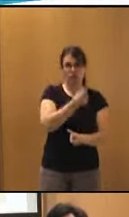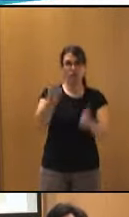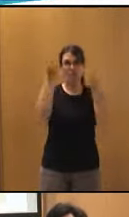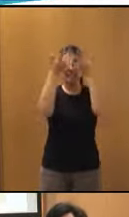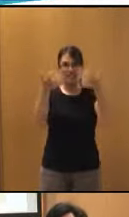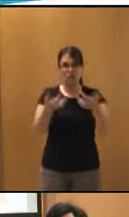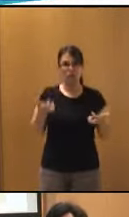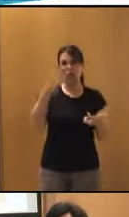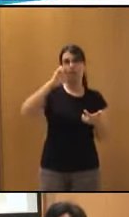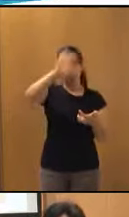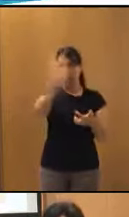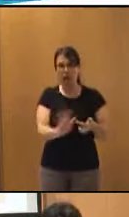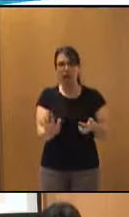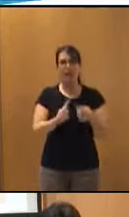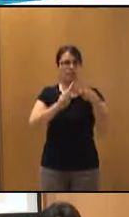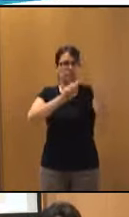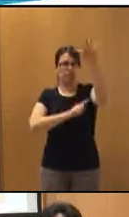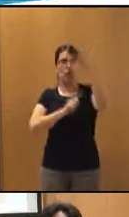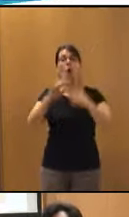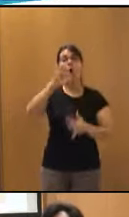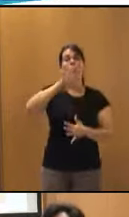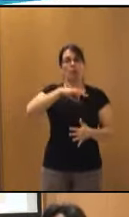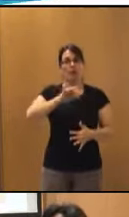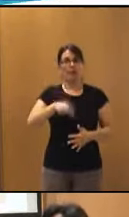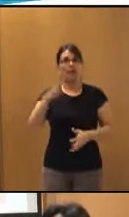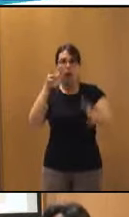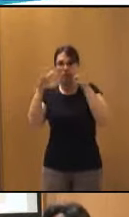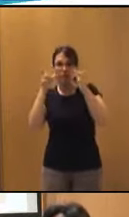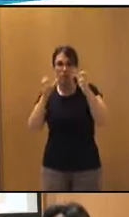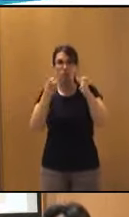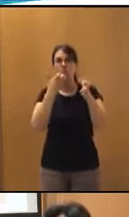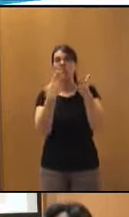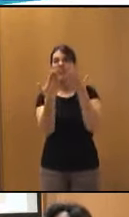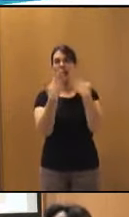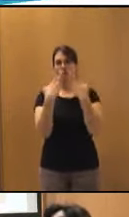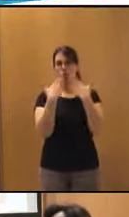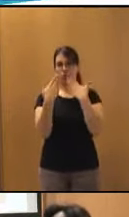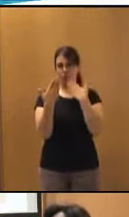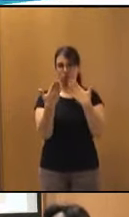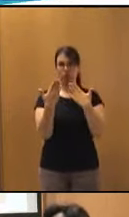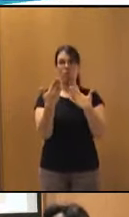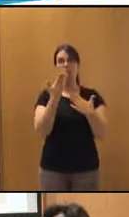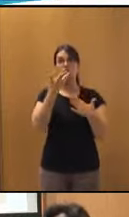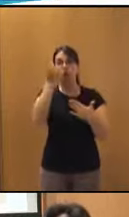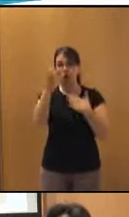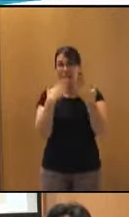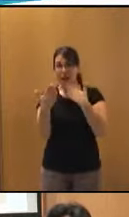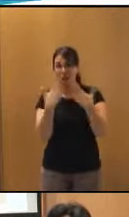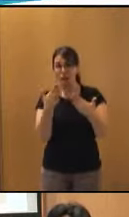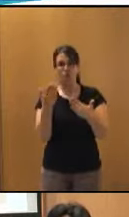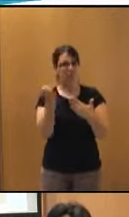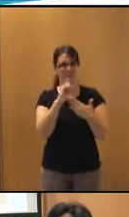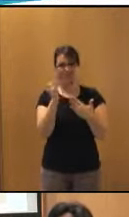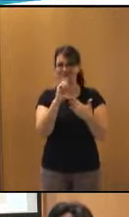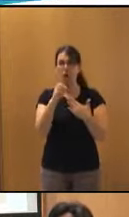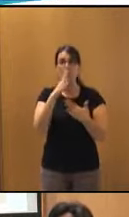texto, imágenes, o pueden ser auditivos, como diálogos, pero no solo diálogos, porque es muy importante saber que en los